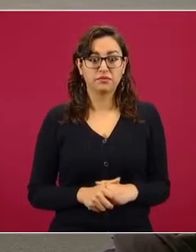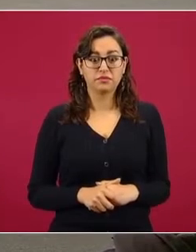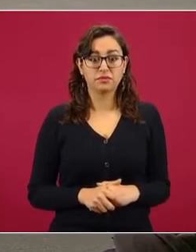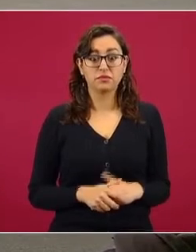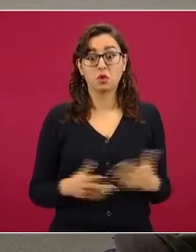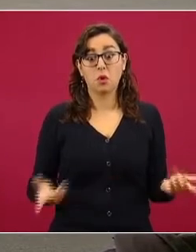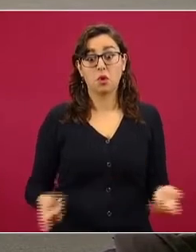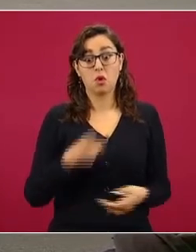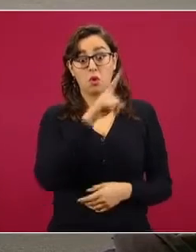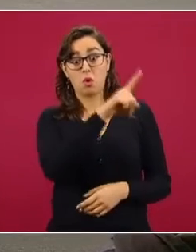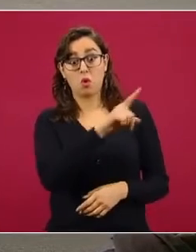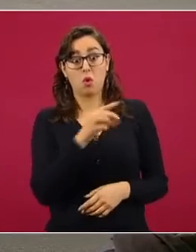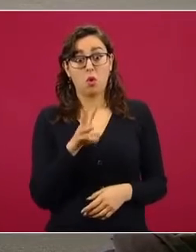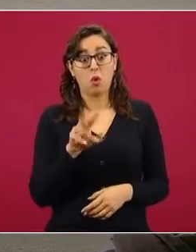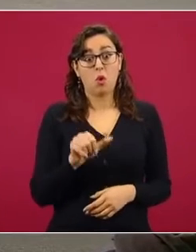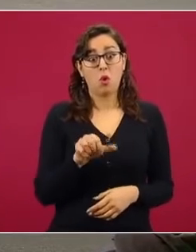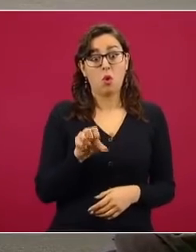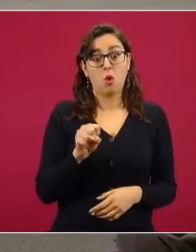dice.